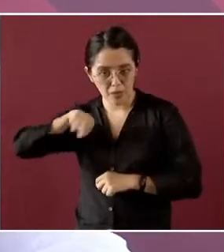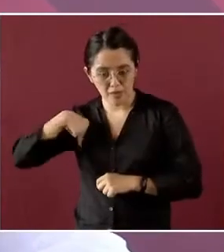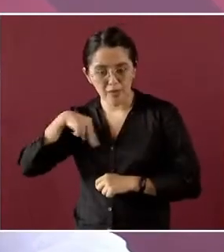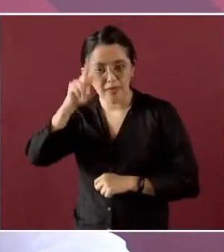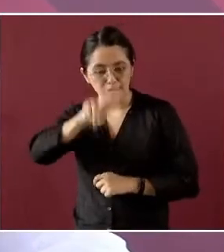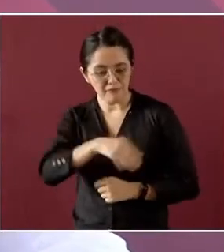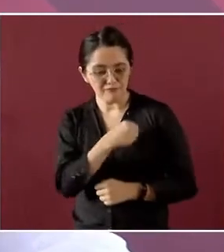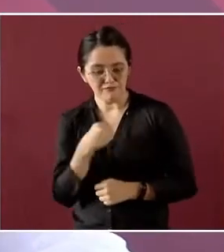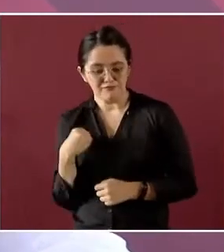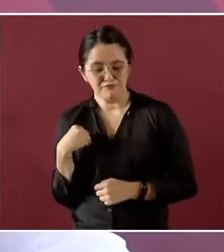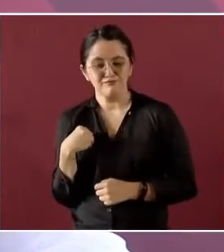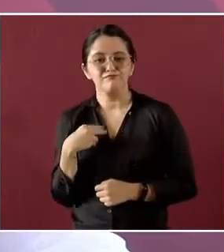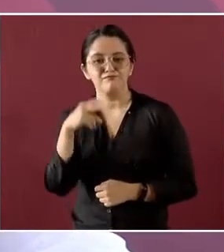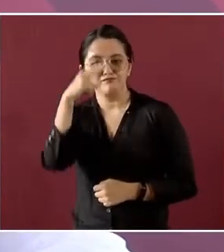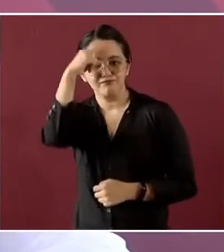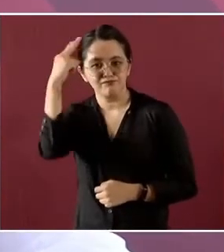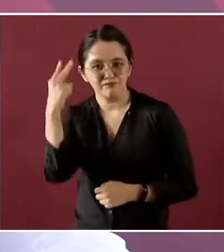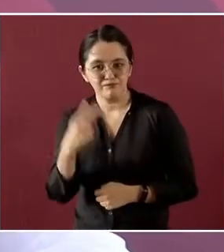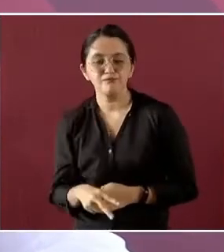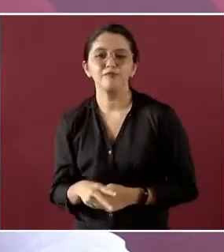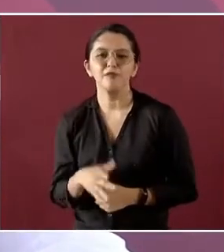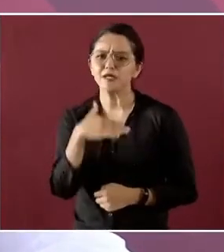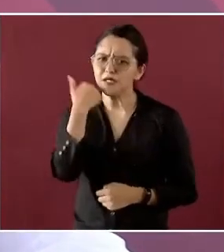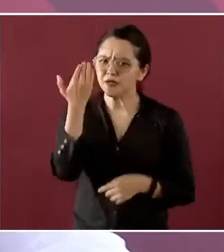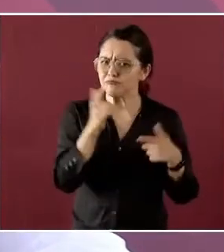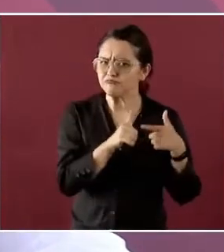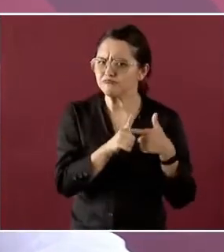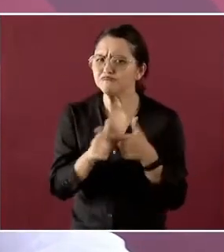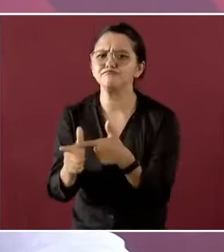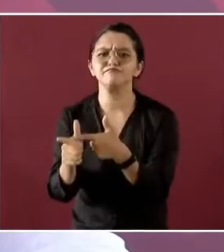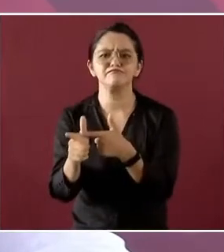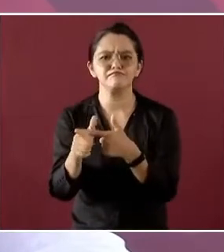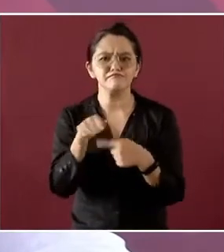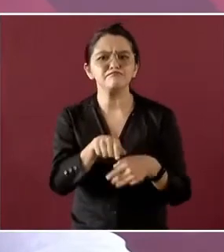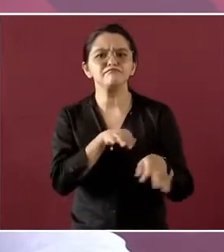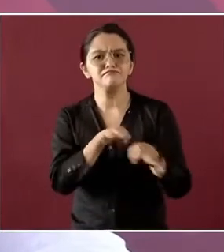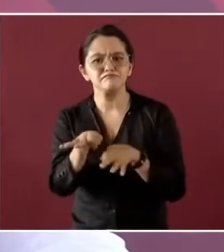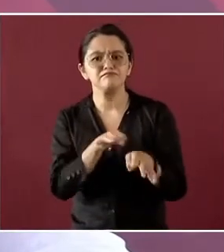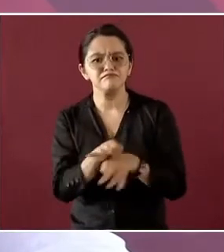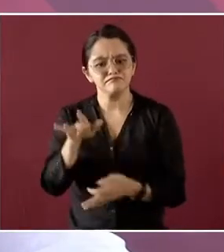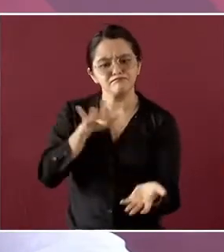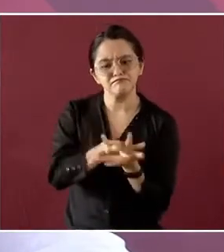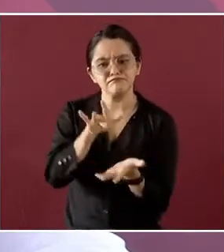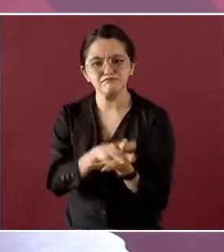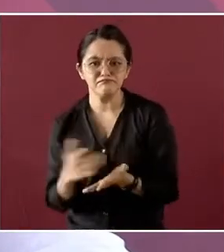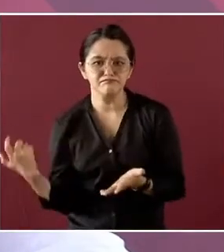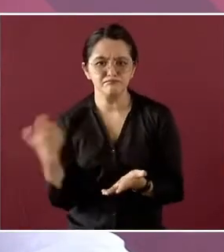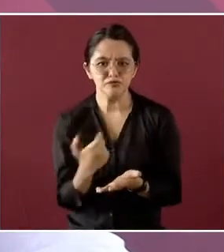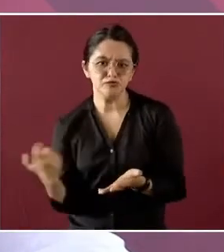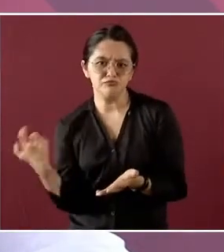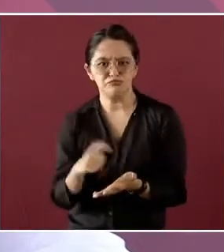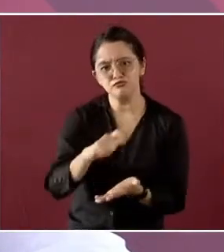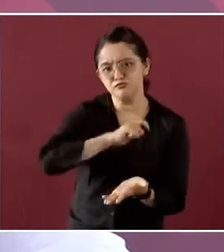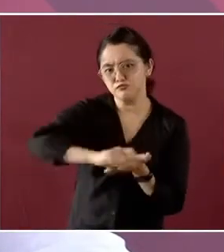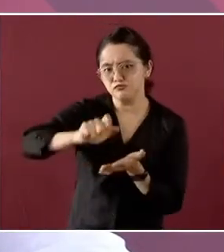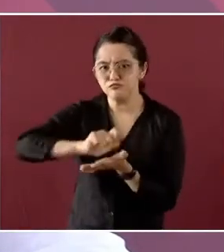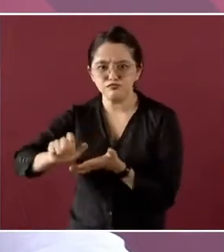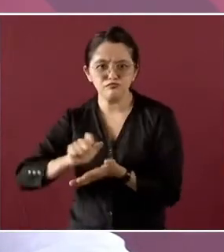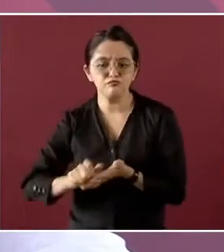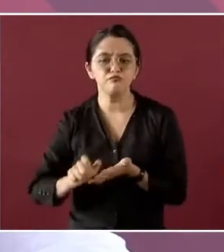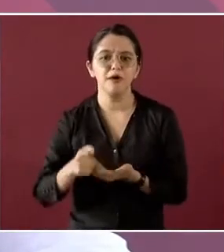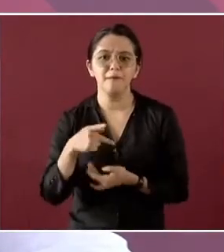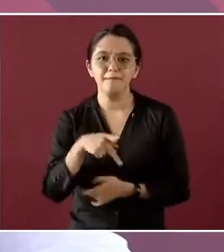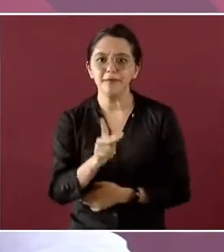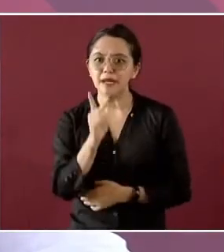con México. Queremos seguir operando, compitiendo e invirtiendo en nuestro país, pero además queremos